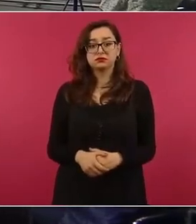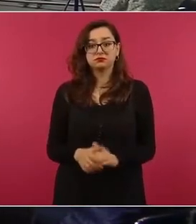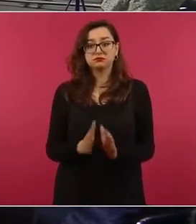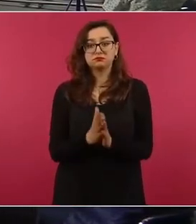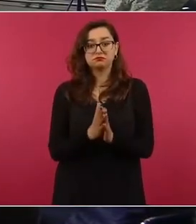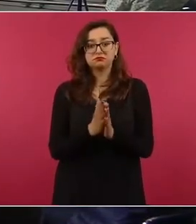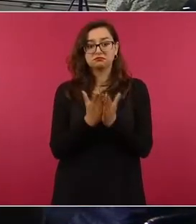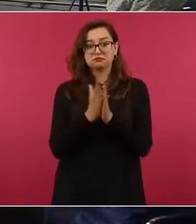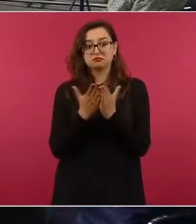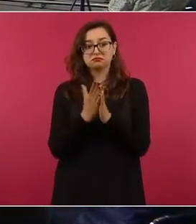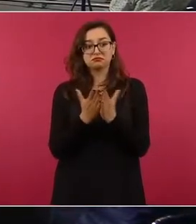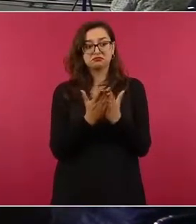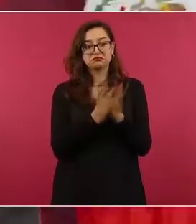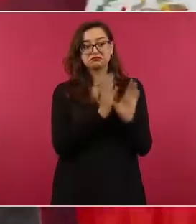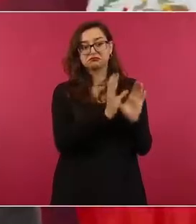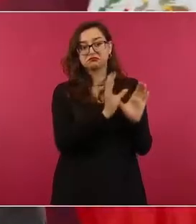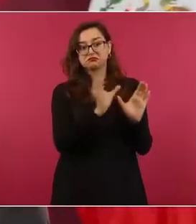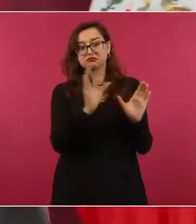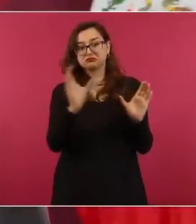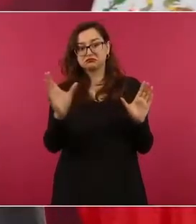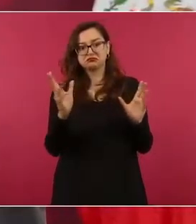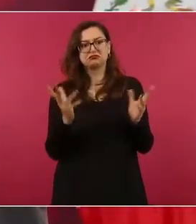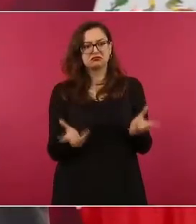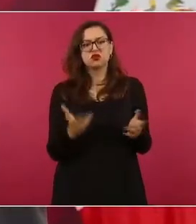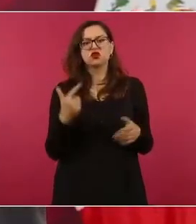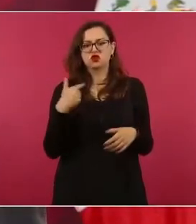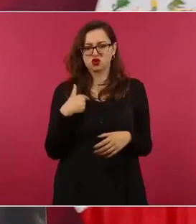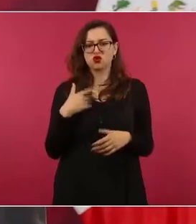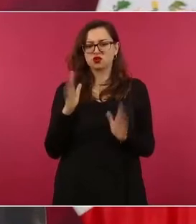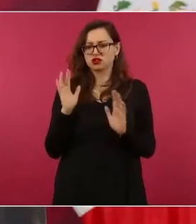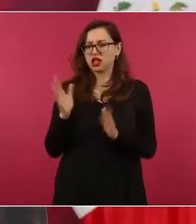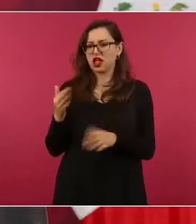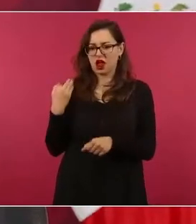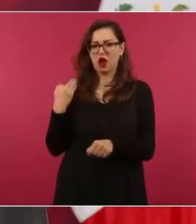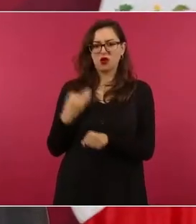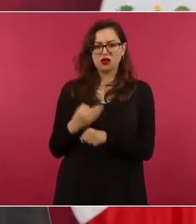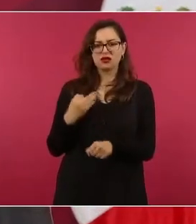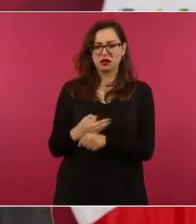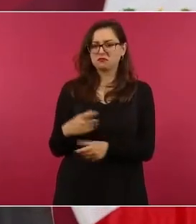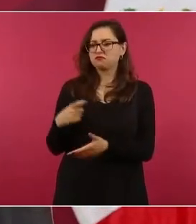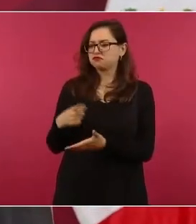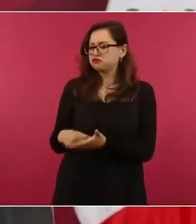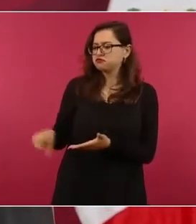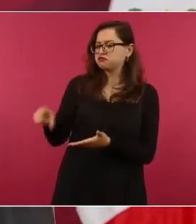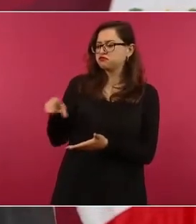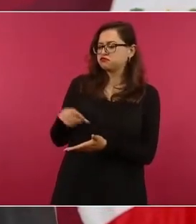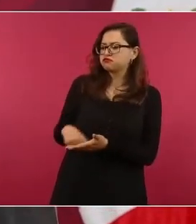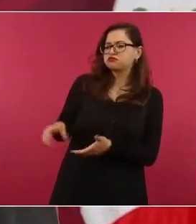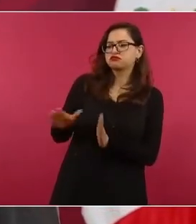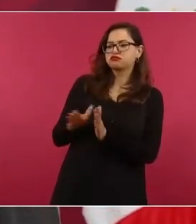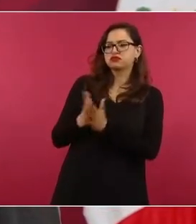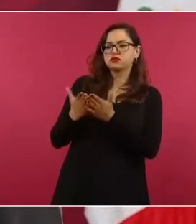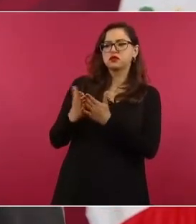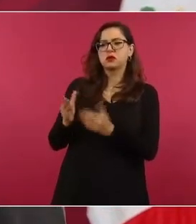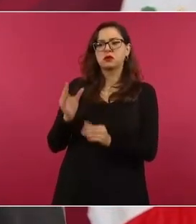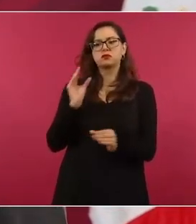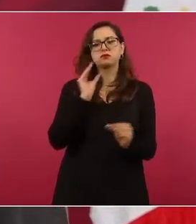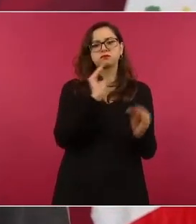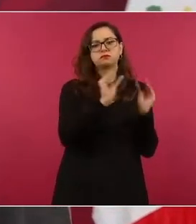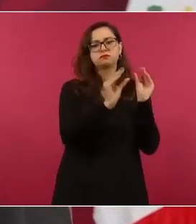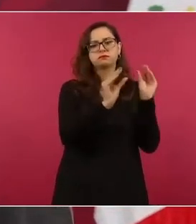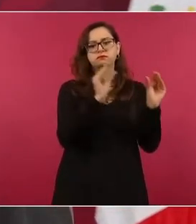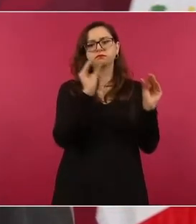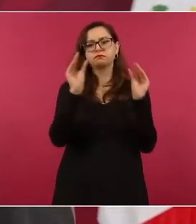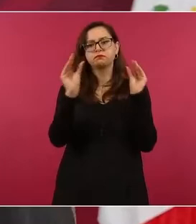libros, pues ya estoy haciendo mi selección de libros, tengo mi